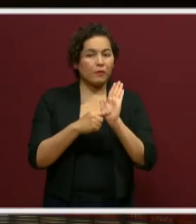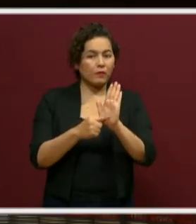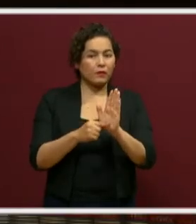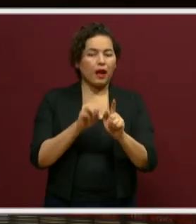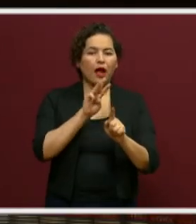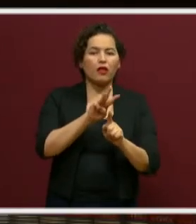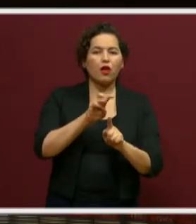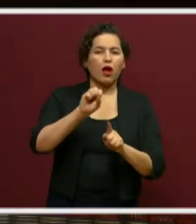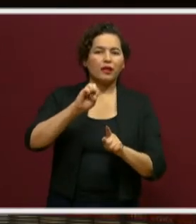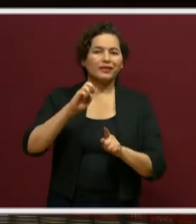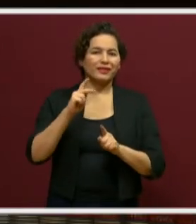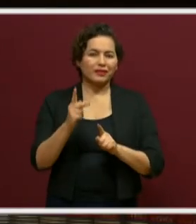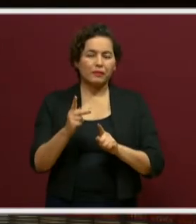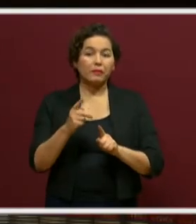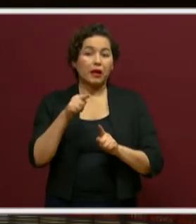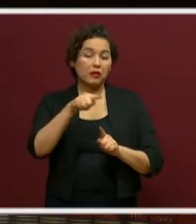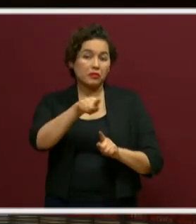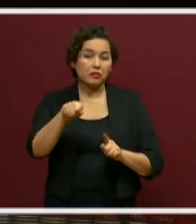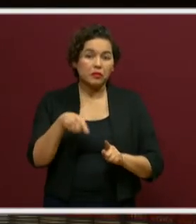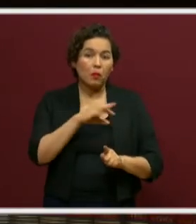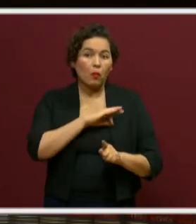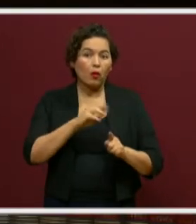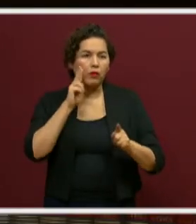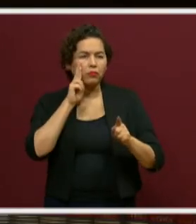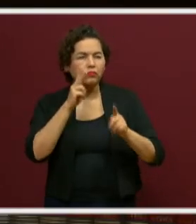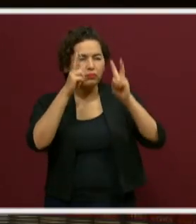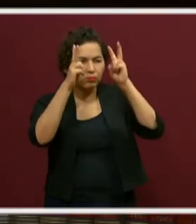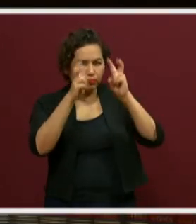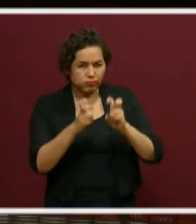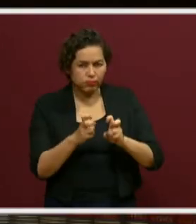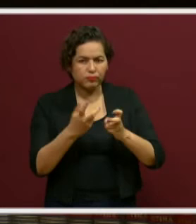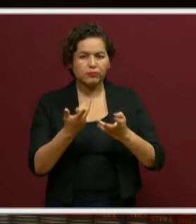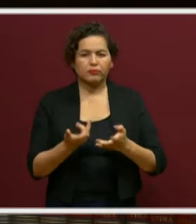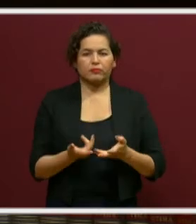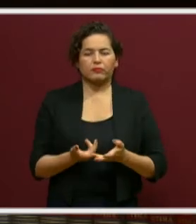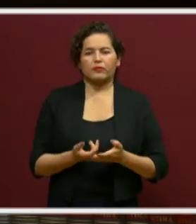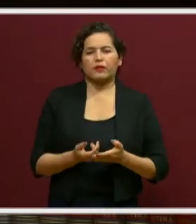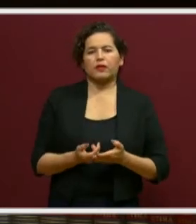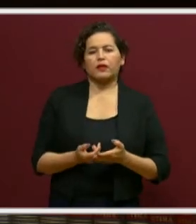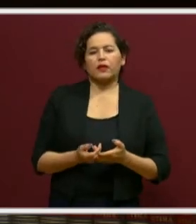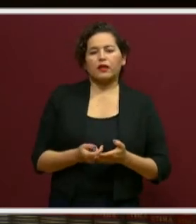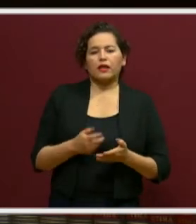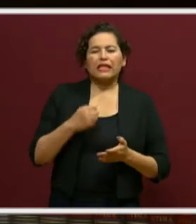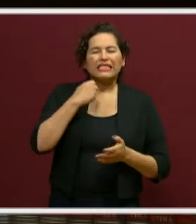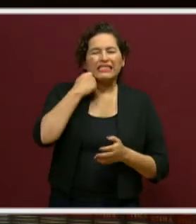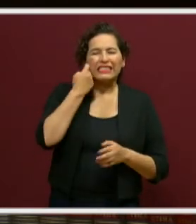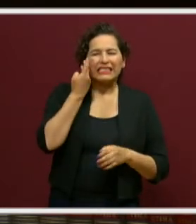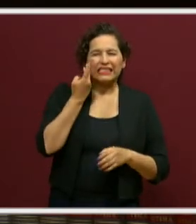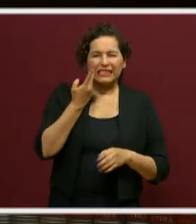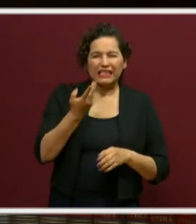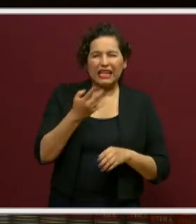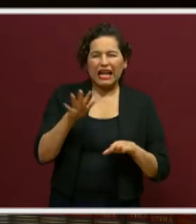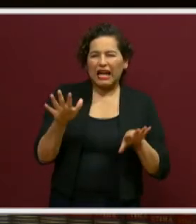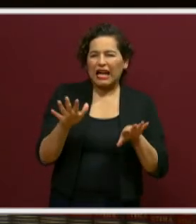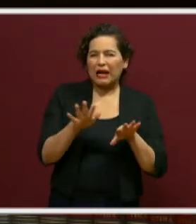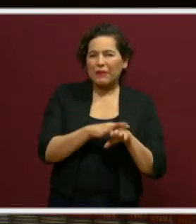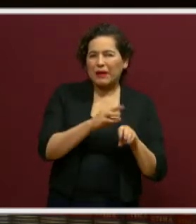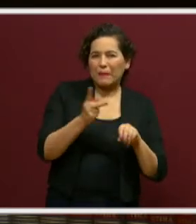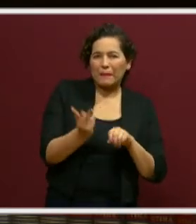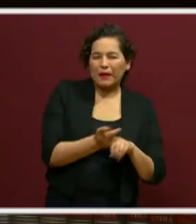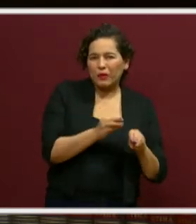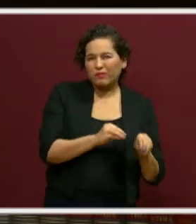consultarlo, puedan conocerlo, abrevar de él, porque nos va a servir de base. Me quisiera pasar hasta las respuestas de los alumnos,